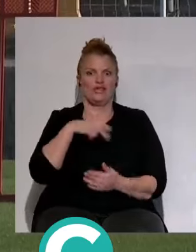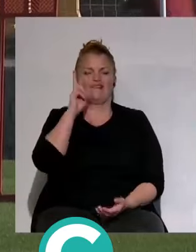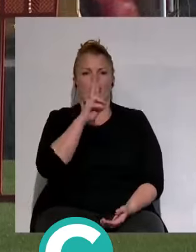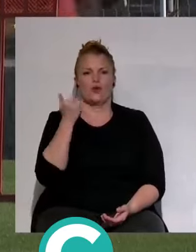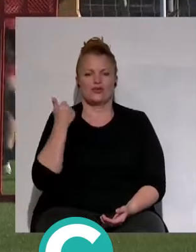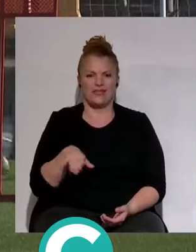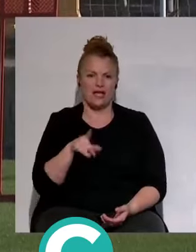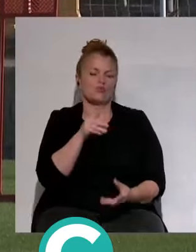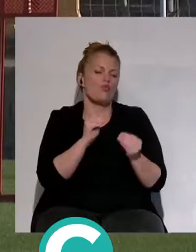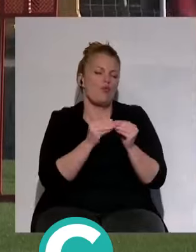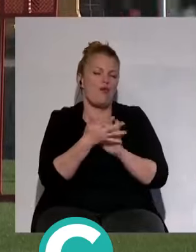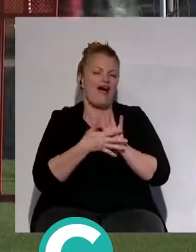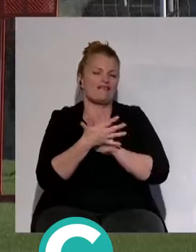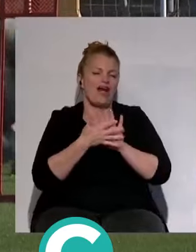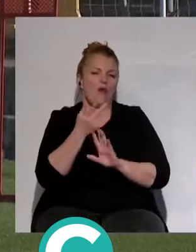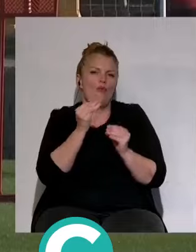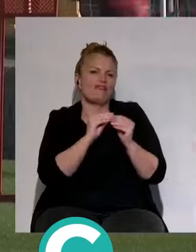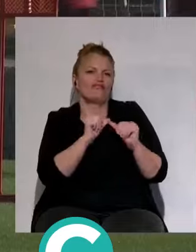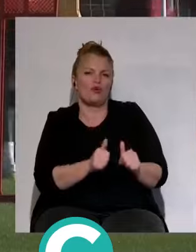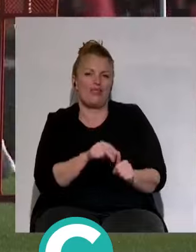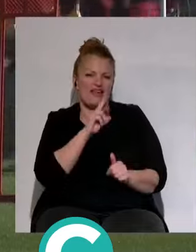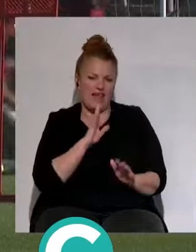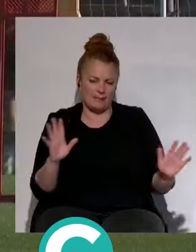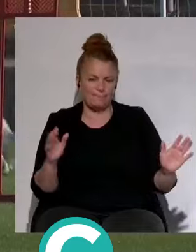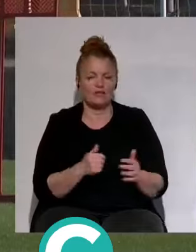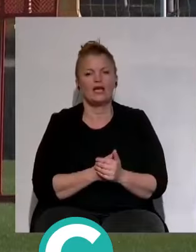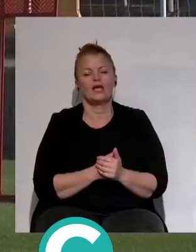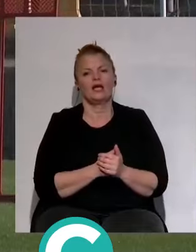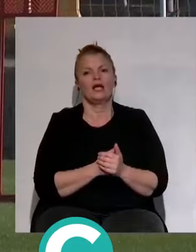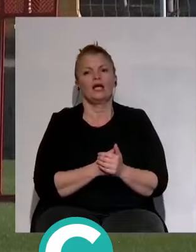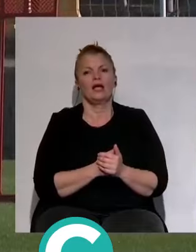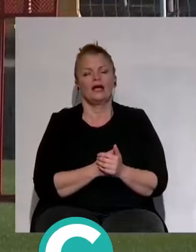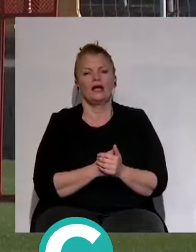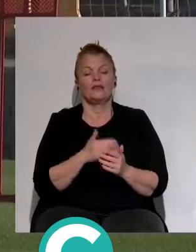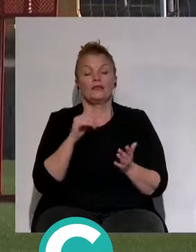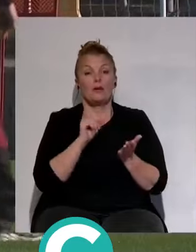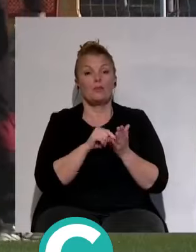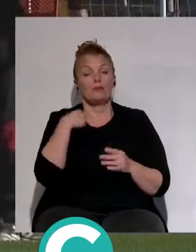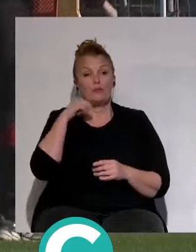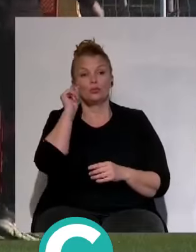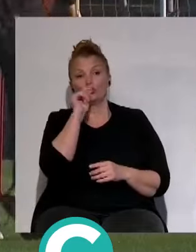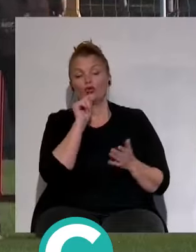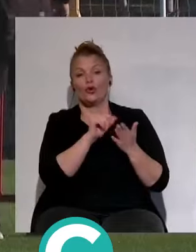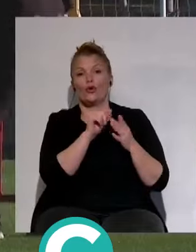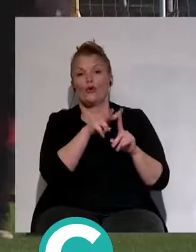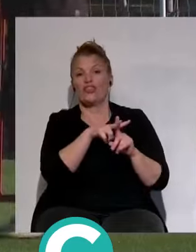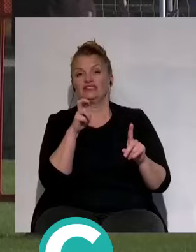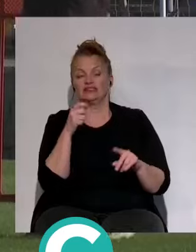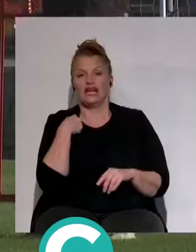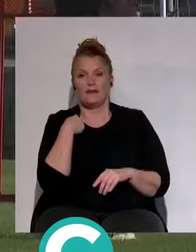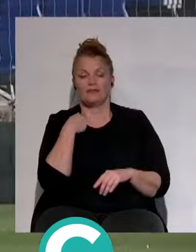Bueno, una forma de hablar. Yo creo que desde mi punto de vista, en Getafe ya tuvo que ser